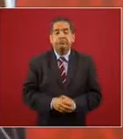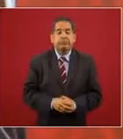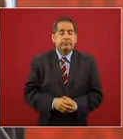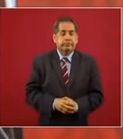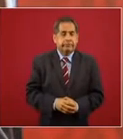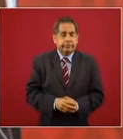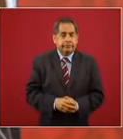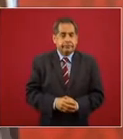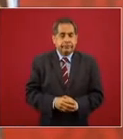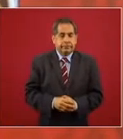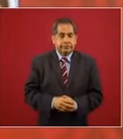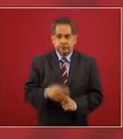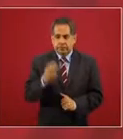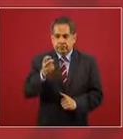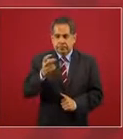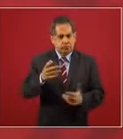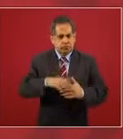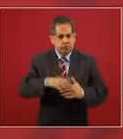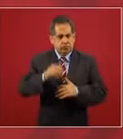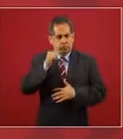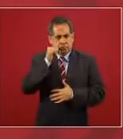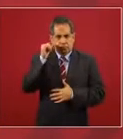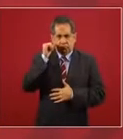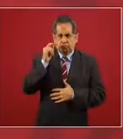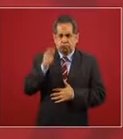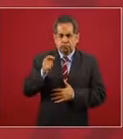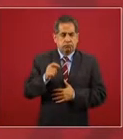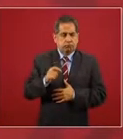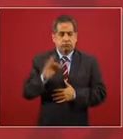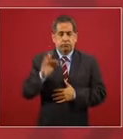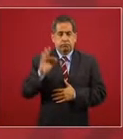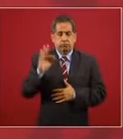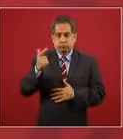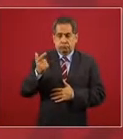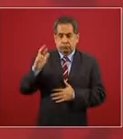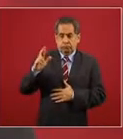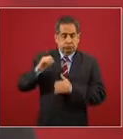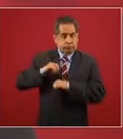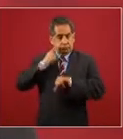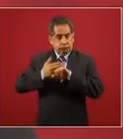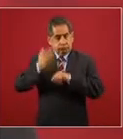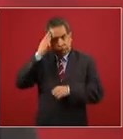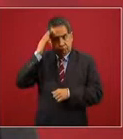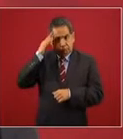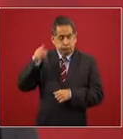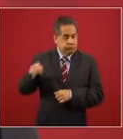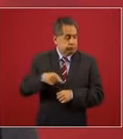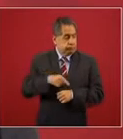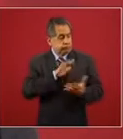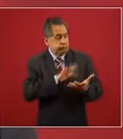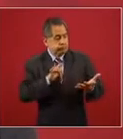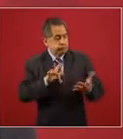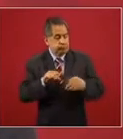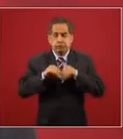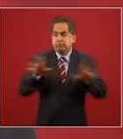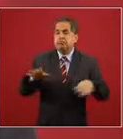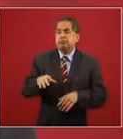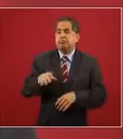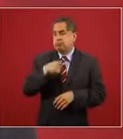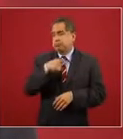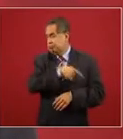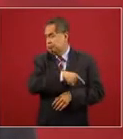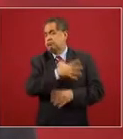entonces ayer el fiscal da a conocer que se involucra